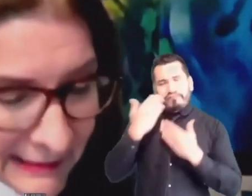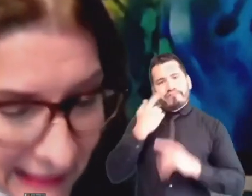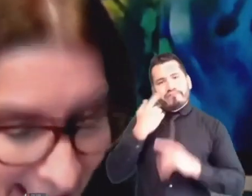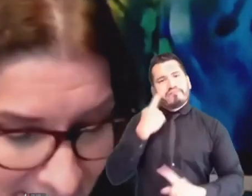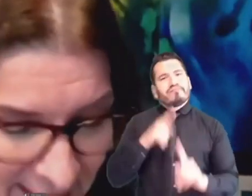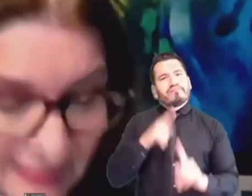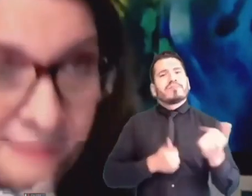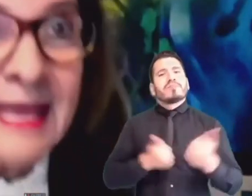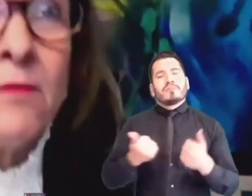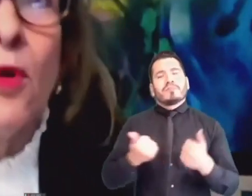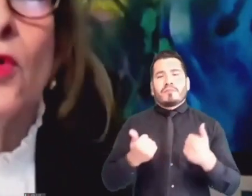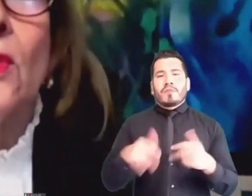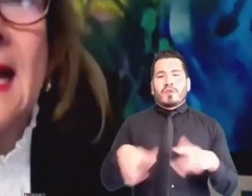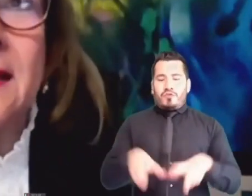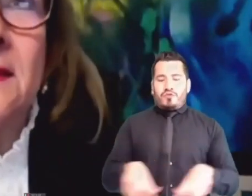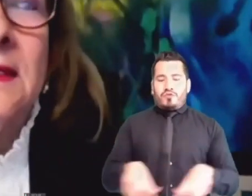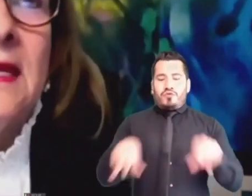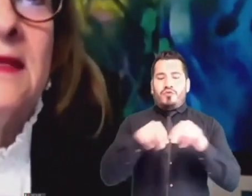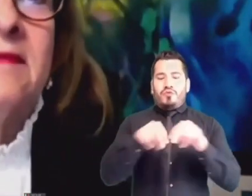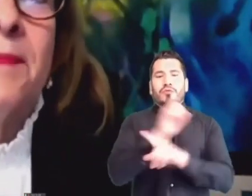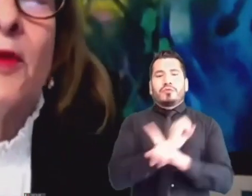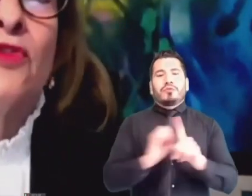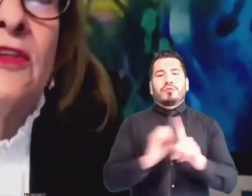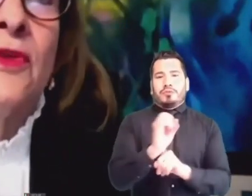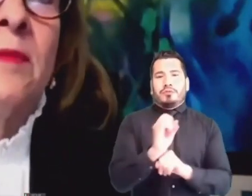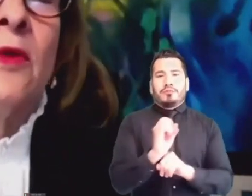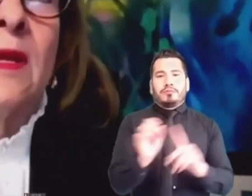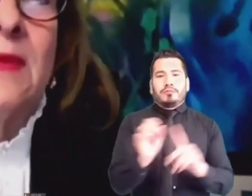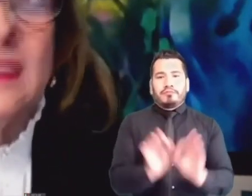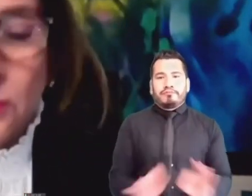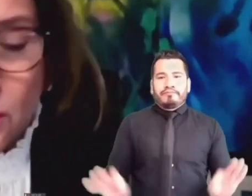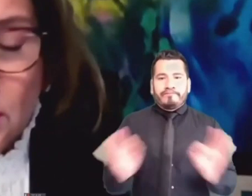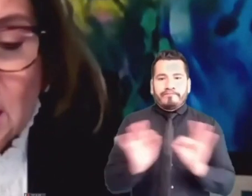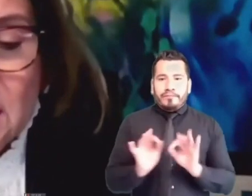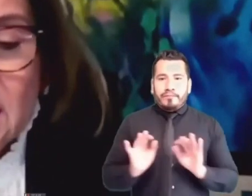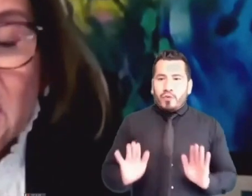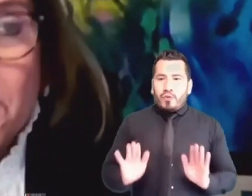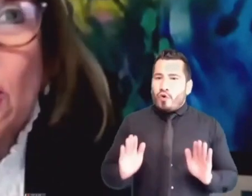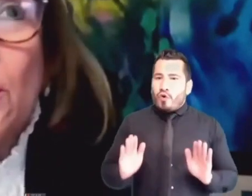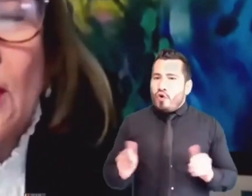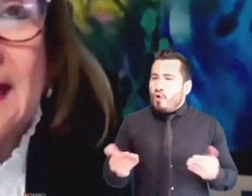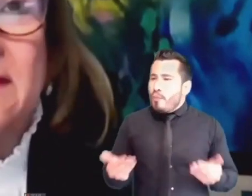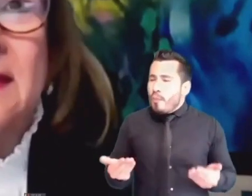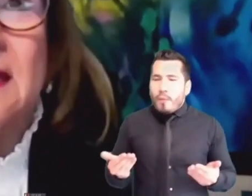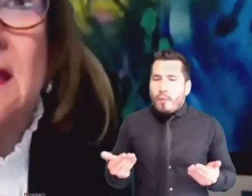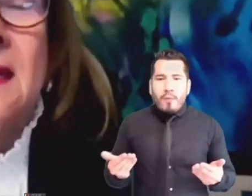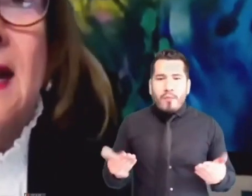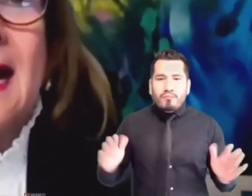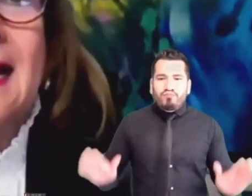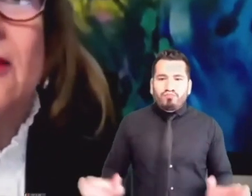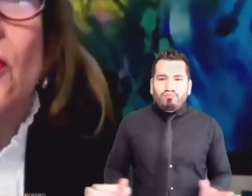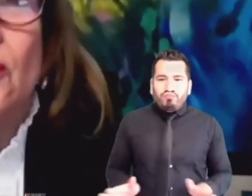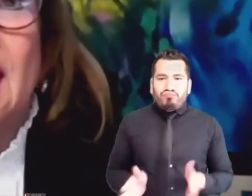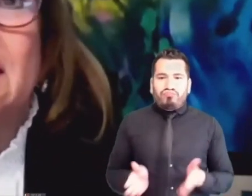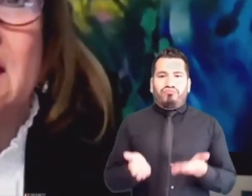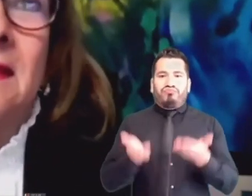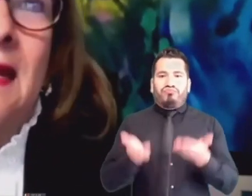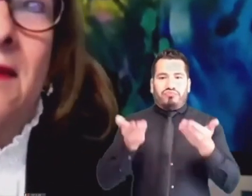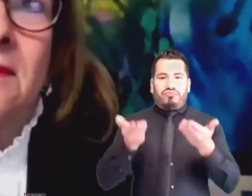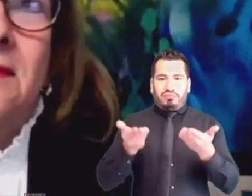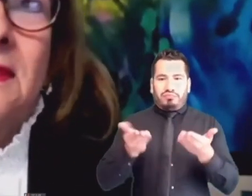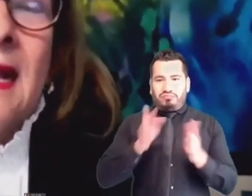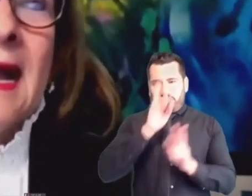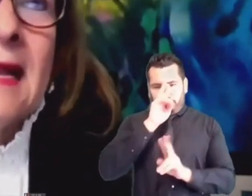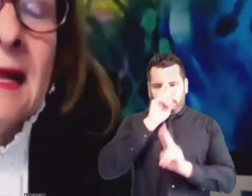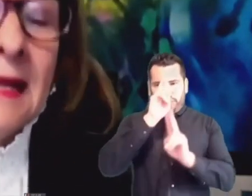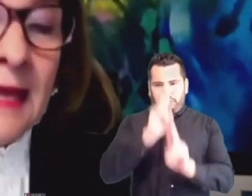necesidad de involucrar en este proceso de mejoramiento y de respeto por la ética a la sociedad en general.